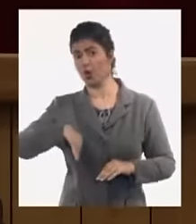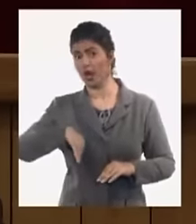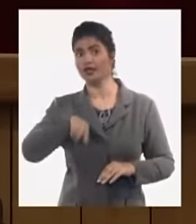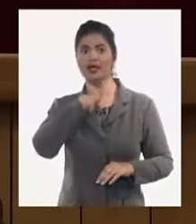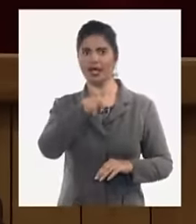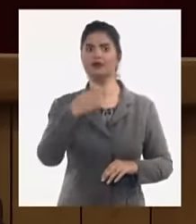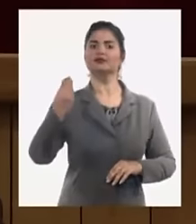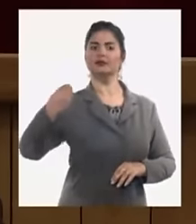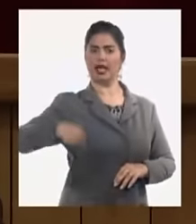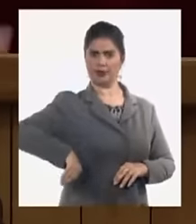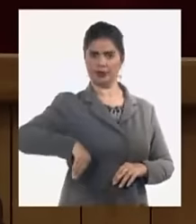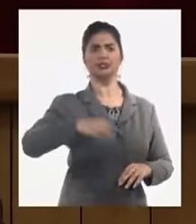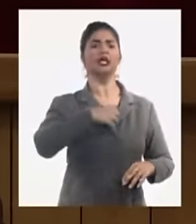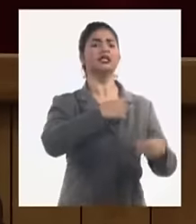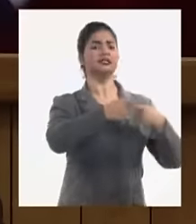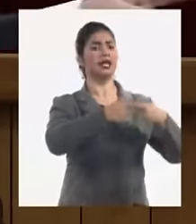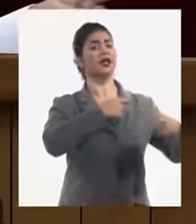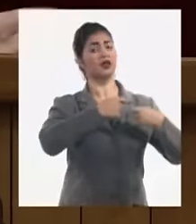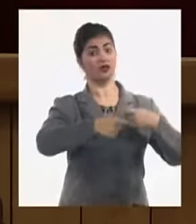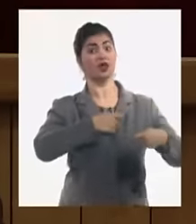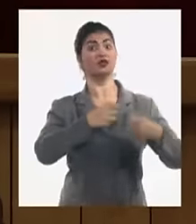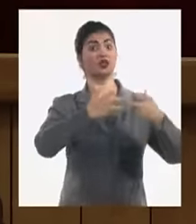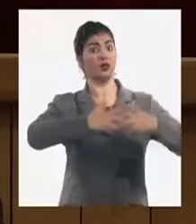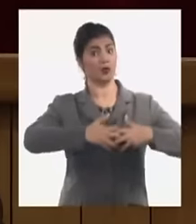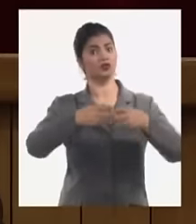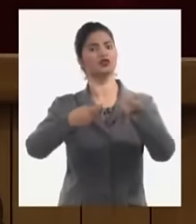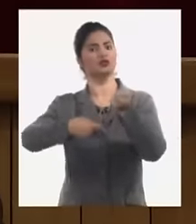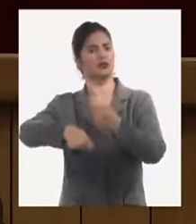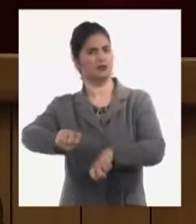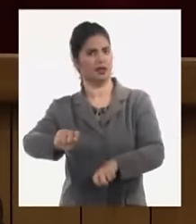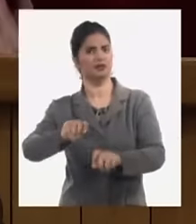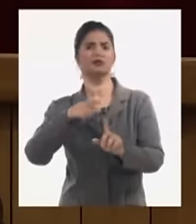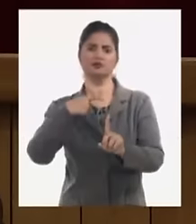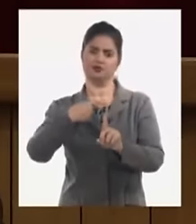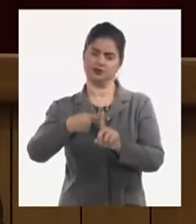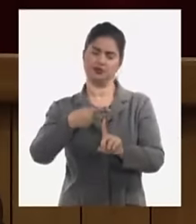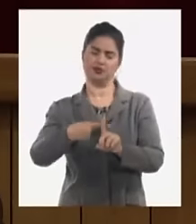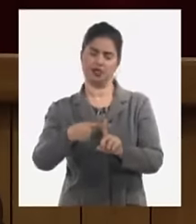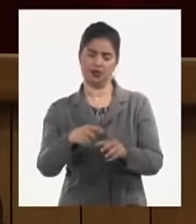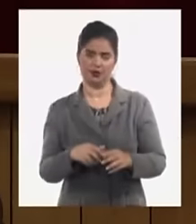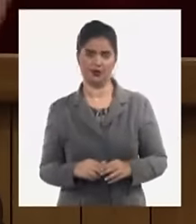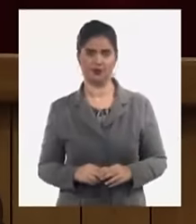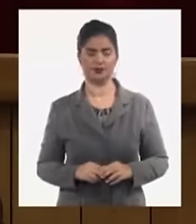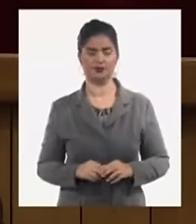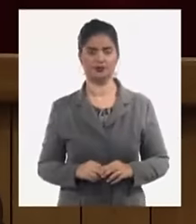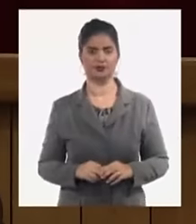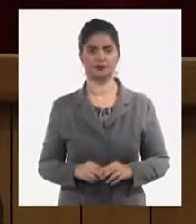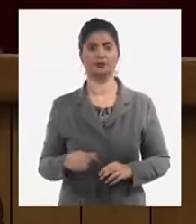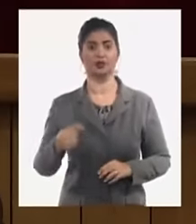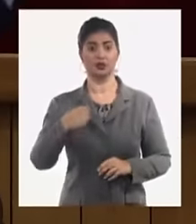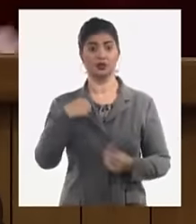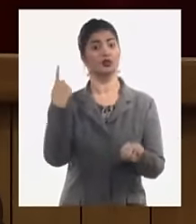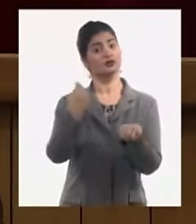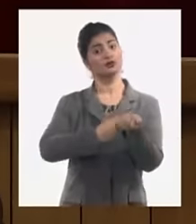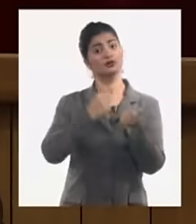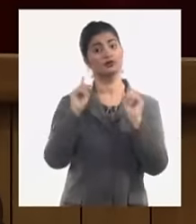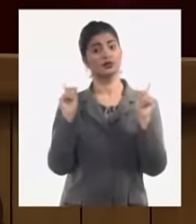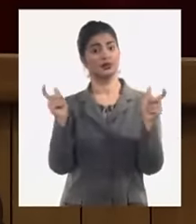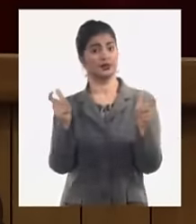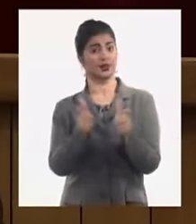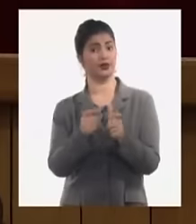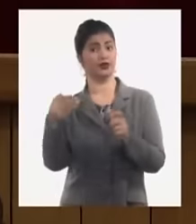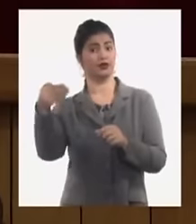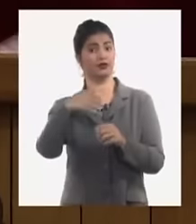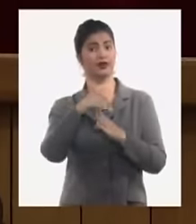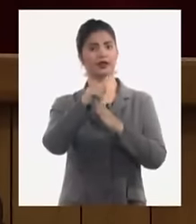cuando aprobó el trabajo por cuenta propia luego siguió yo tuve la oportunidad en reuniones que presidió el